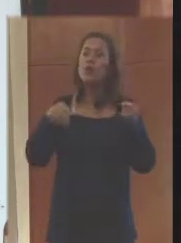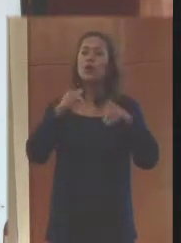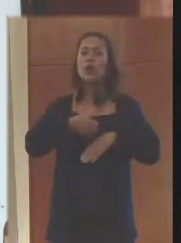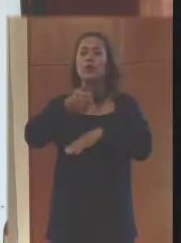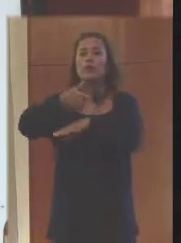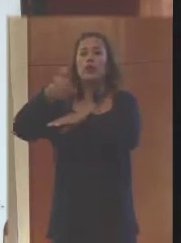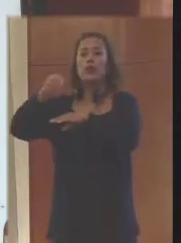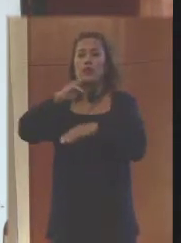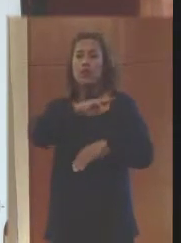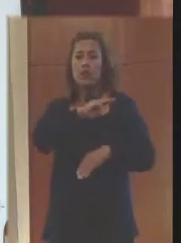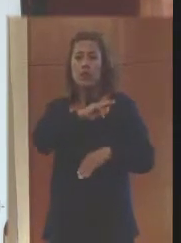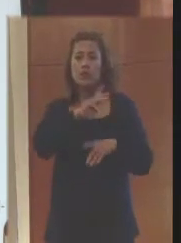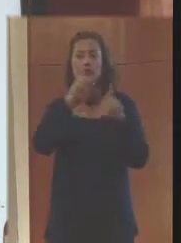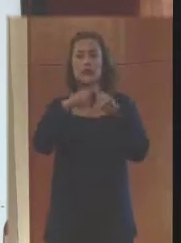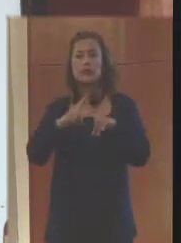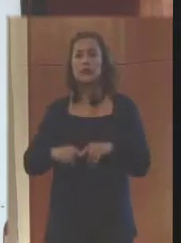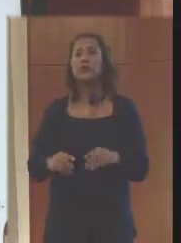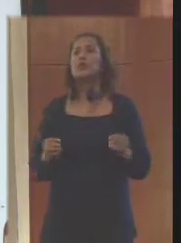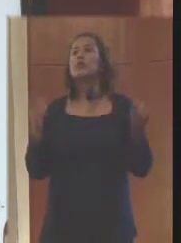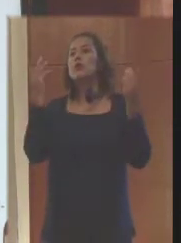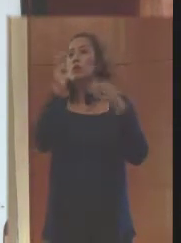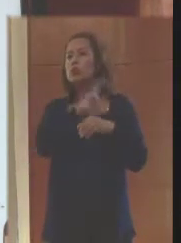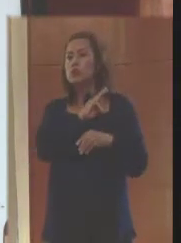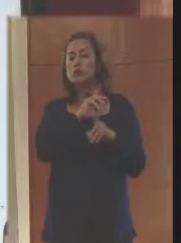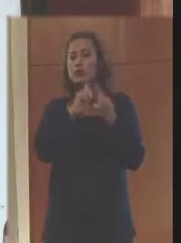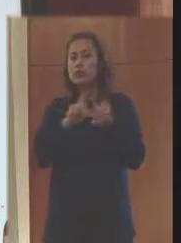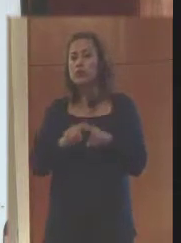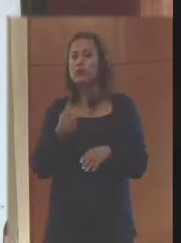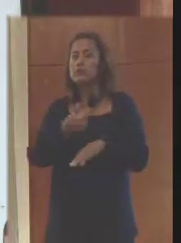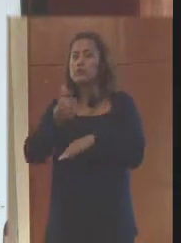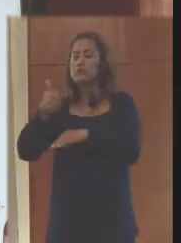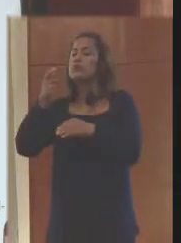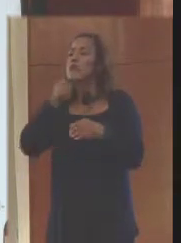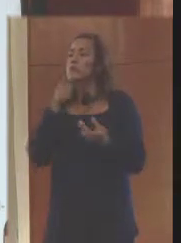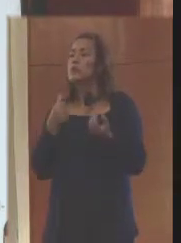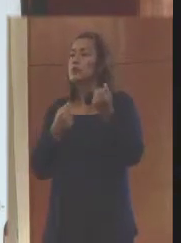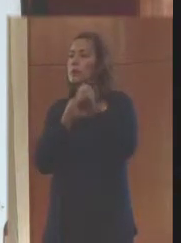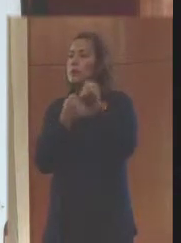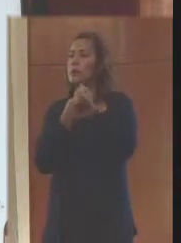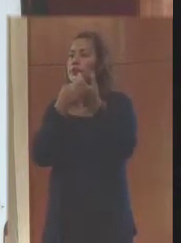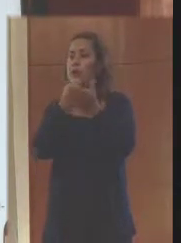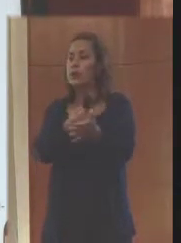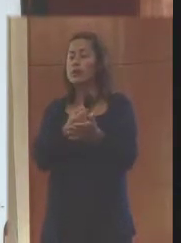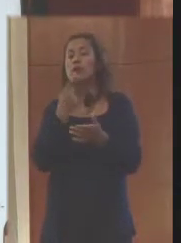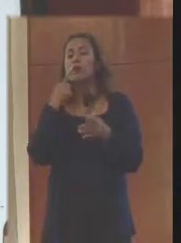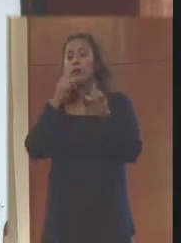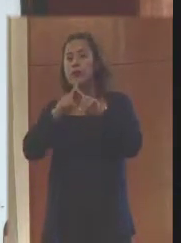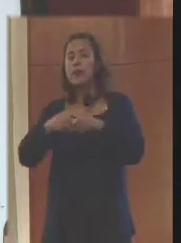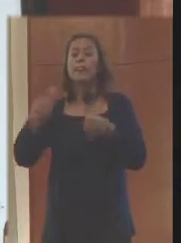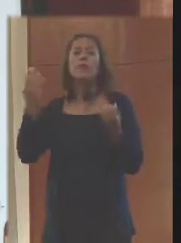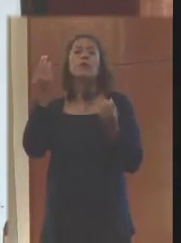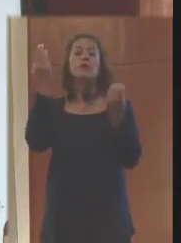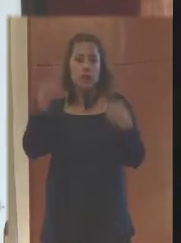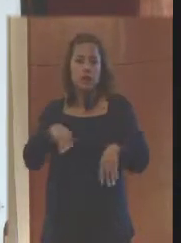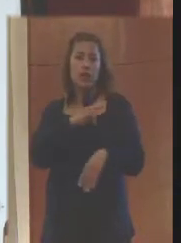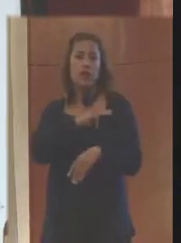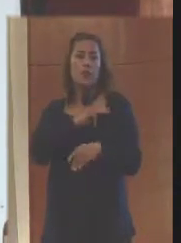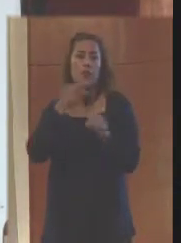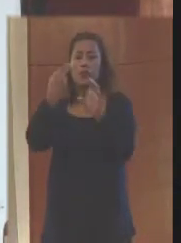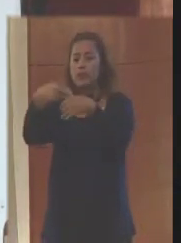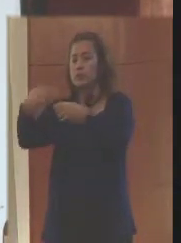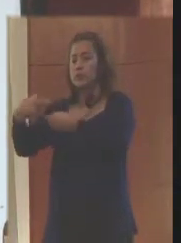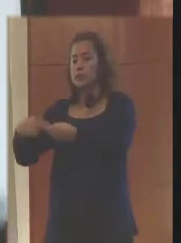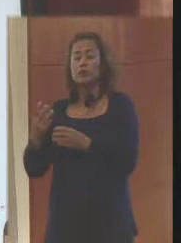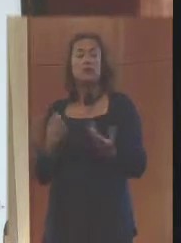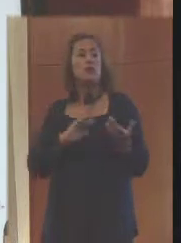Entonces, si mencionamos la autoridad local de las alcaldías de las alcaldías, pero alrededor de ellos había